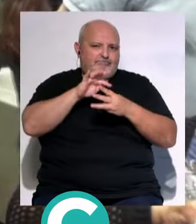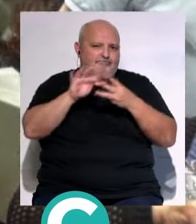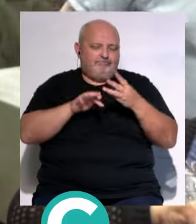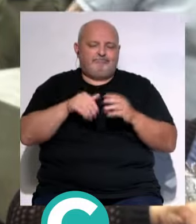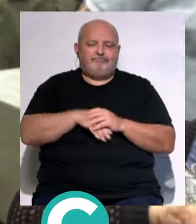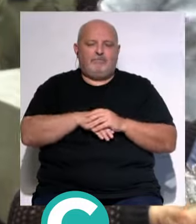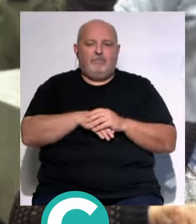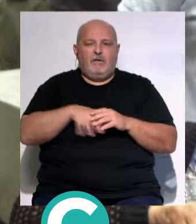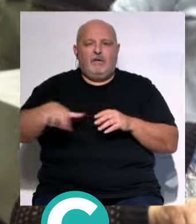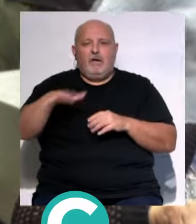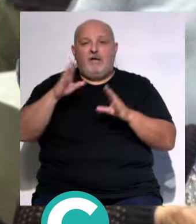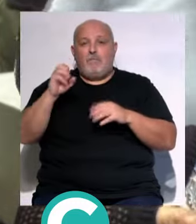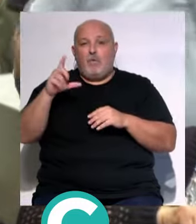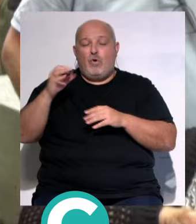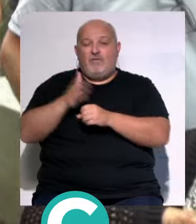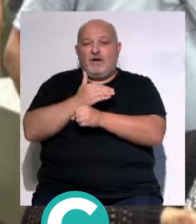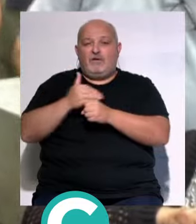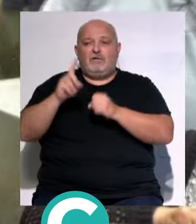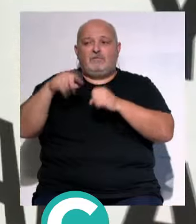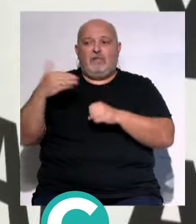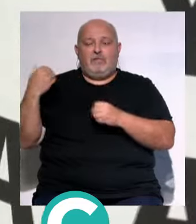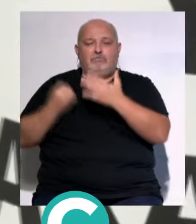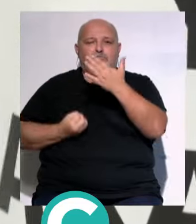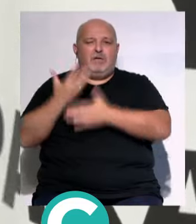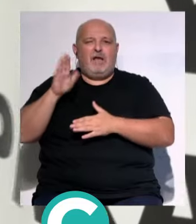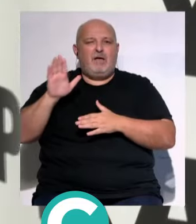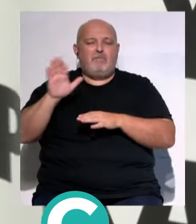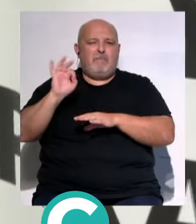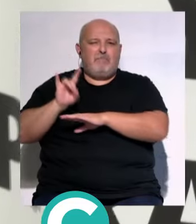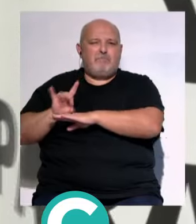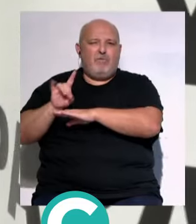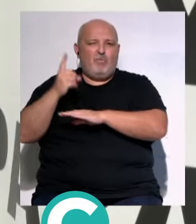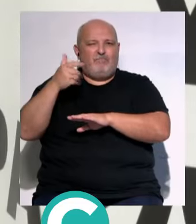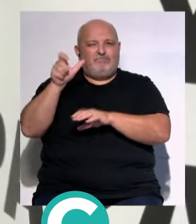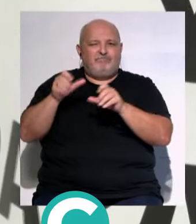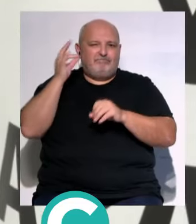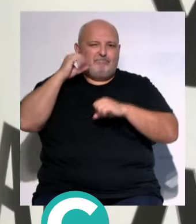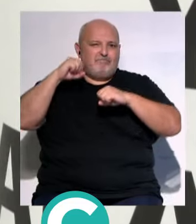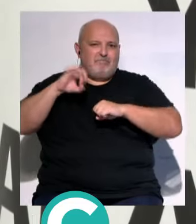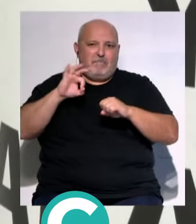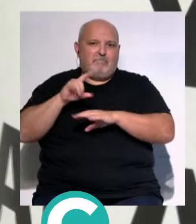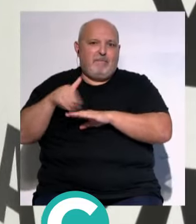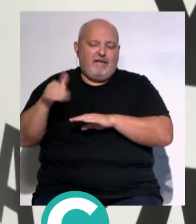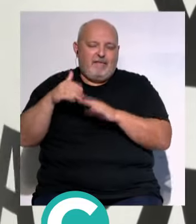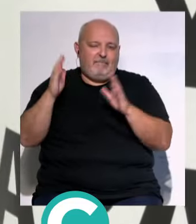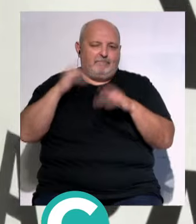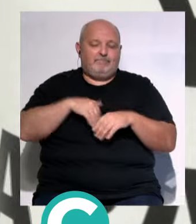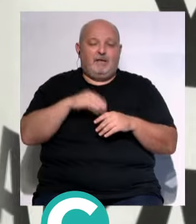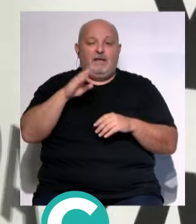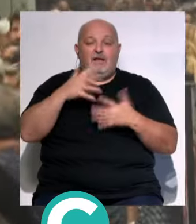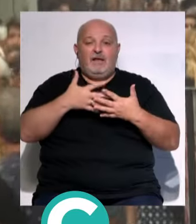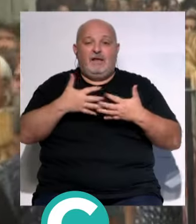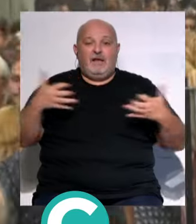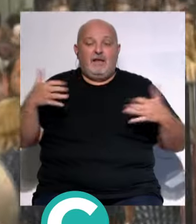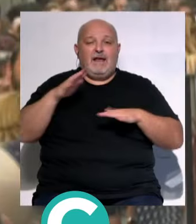internarse por el Pópulo... ...donde el barrio se movilizó hace poco... ...ante la amenaza de desahucio de una de las vecinas... ...en la calle Mesón. Bajo el lema